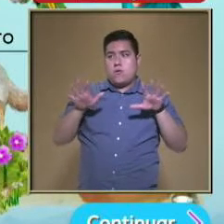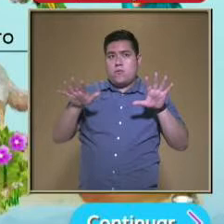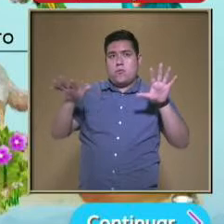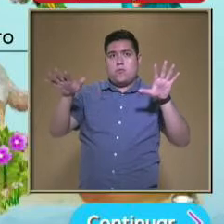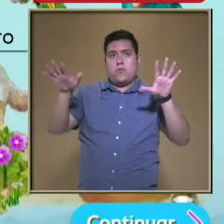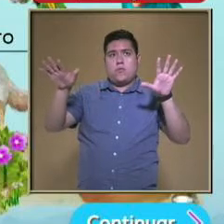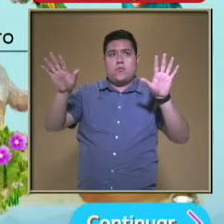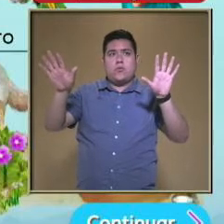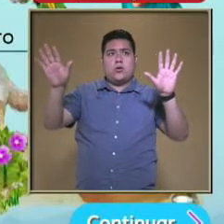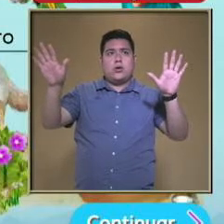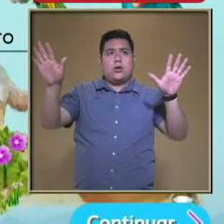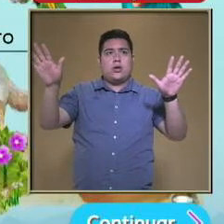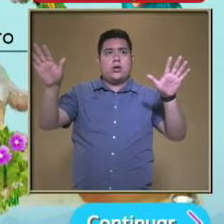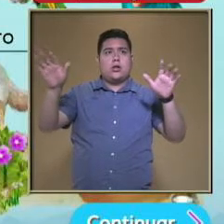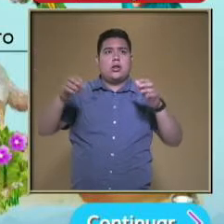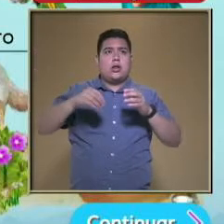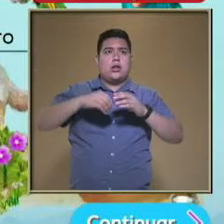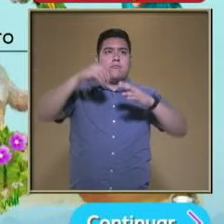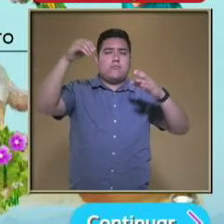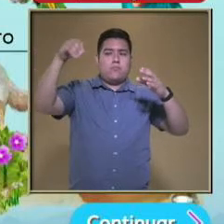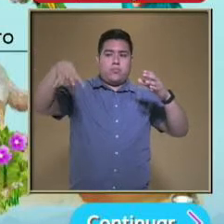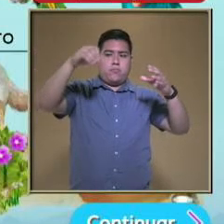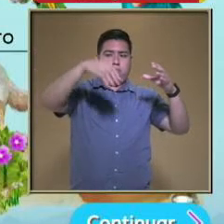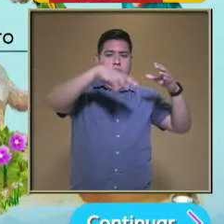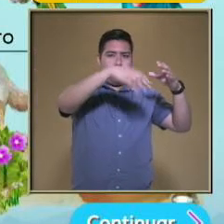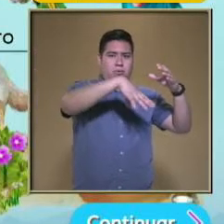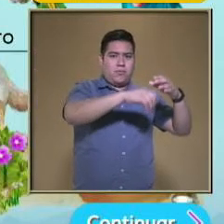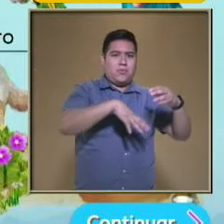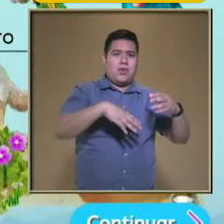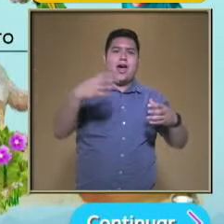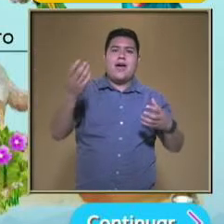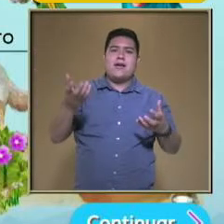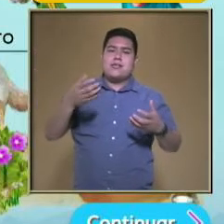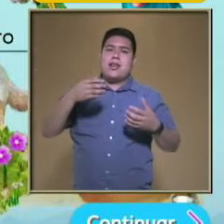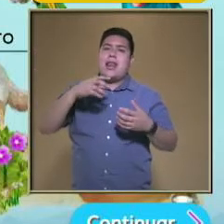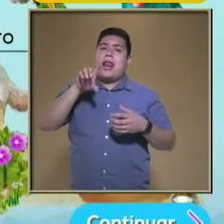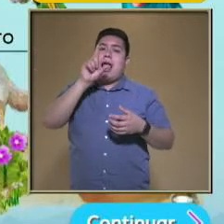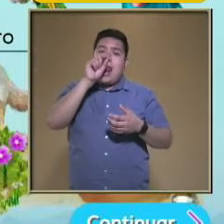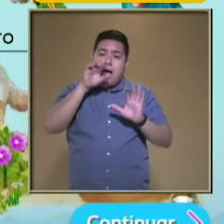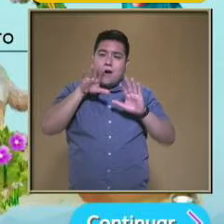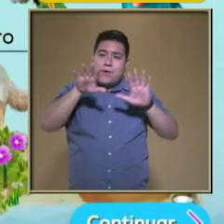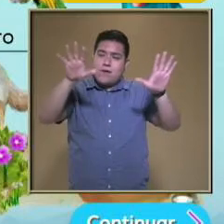A otro lugar Dispersan las semillas ¿Qué animal se beneficia Con la dispersión del chile?